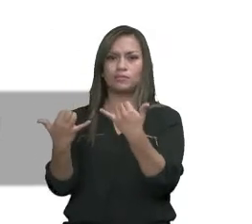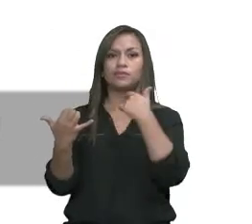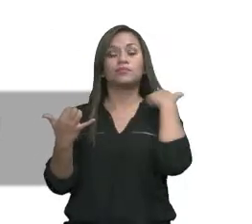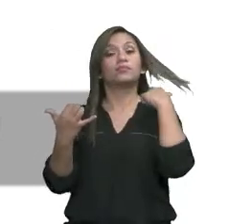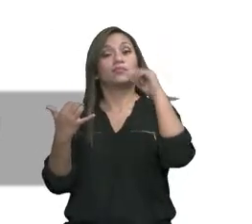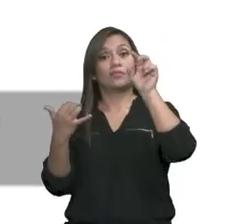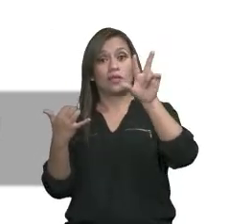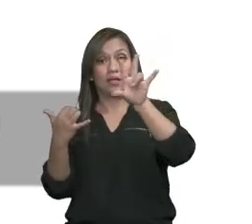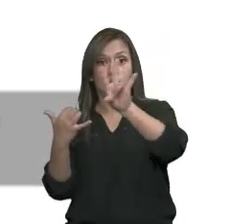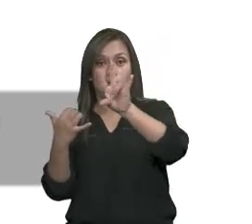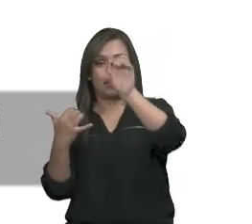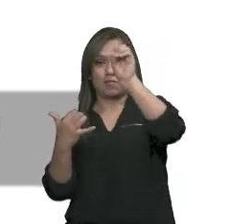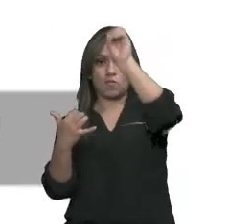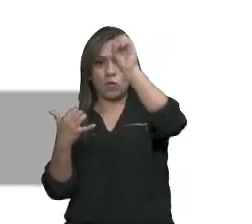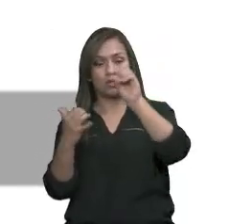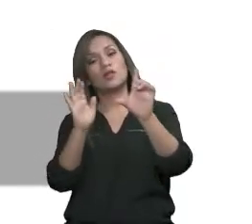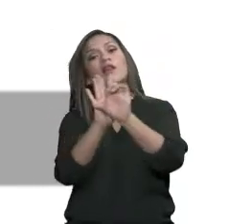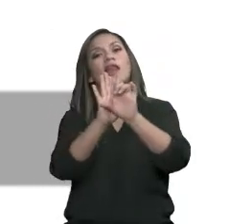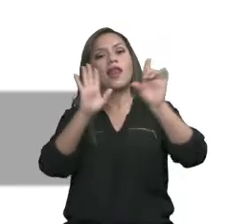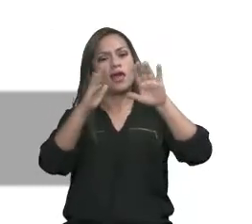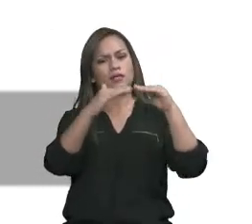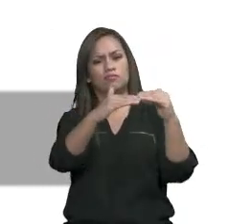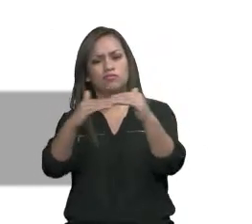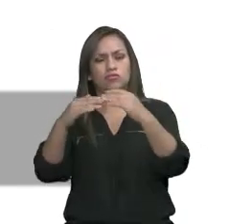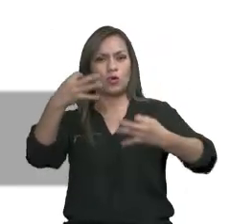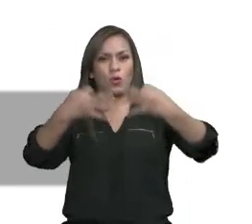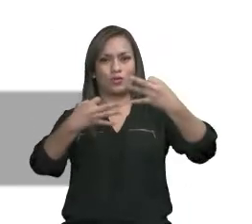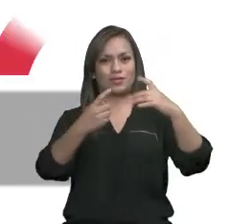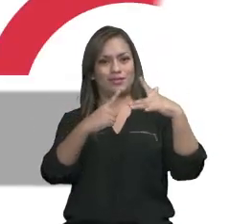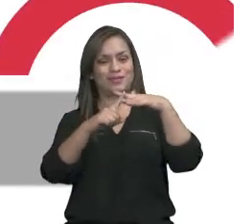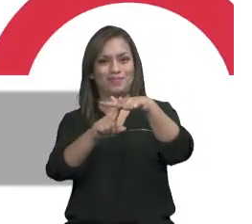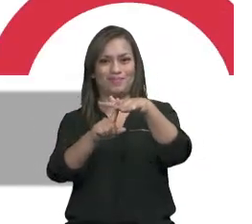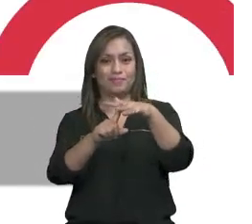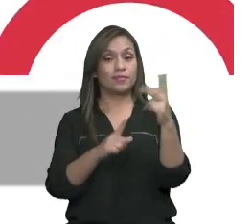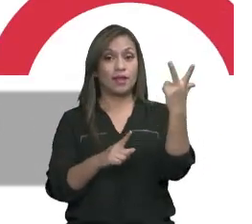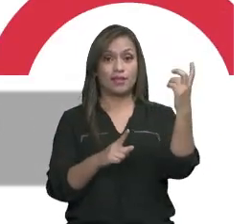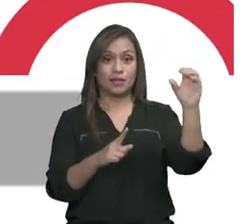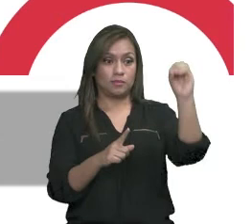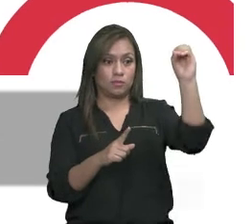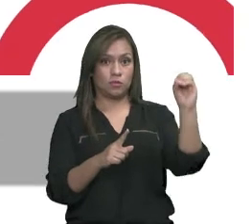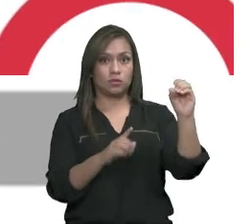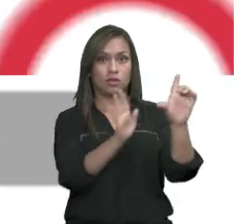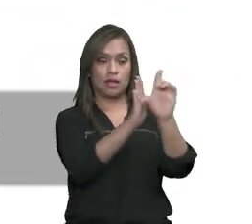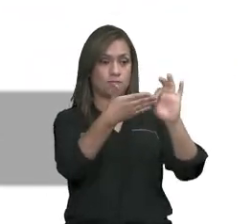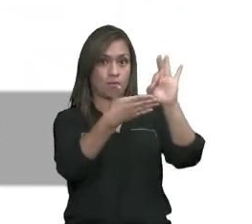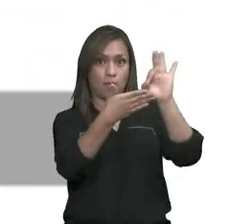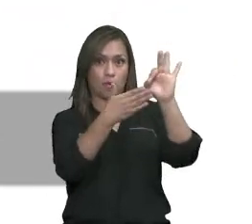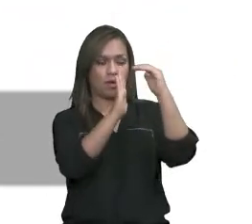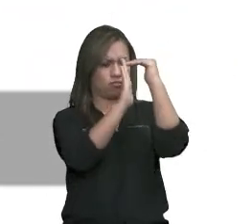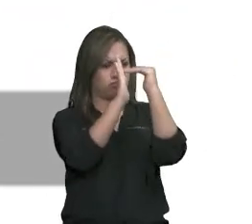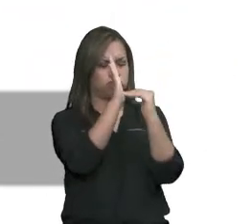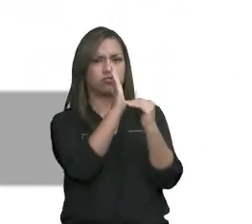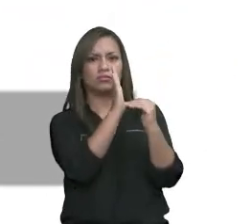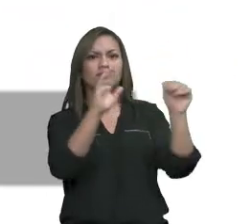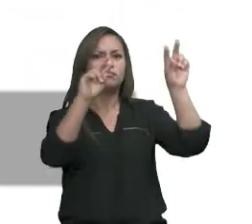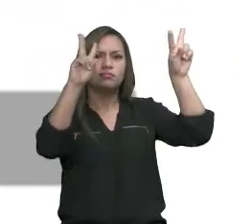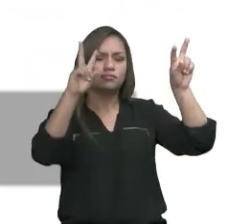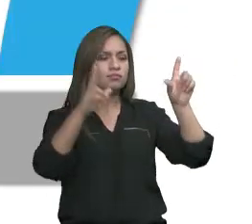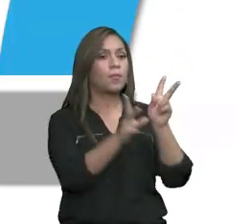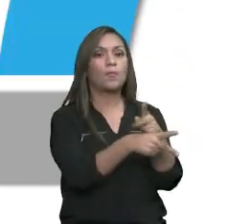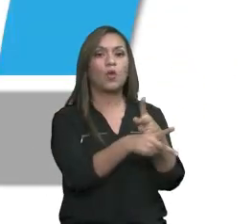El 37% a leyes de equidad, inclusión y justicia. Y el 13% de leyes aprobadas